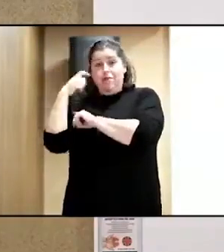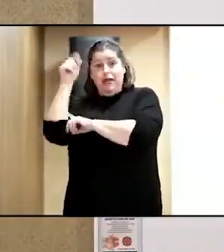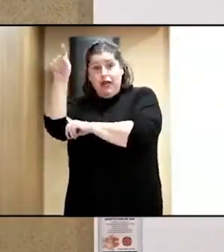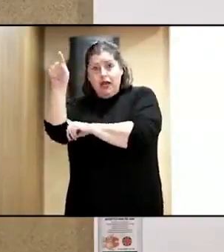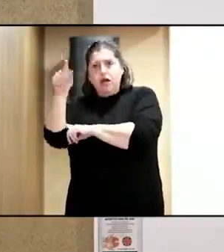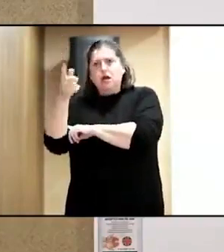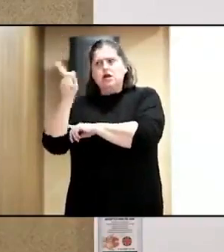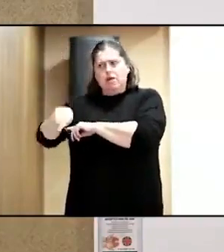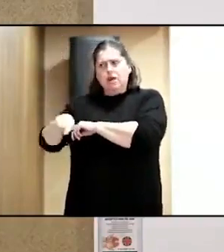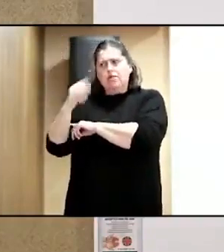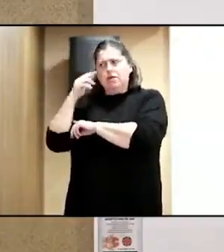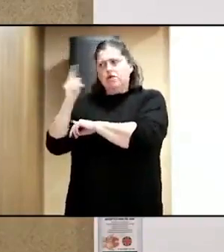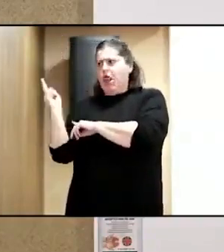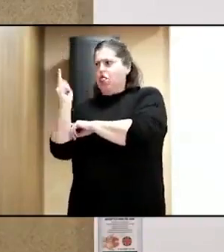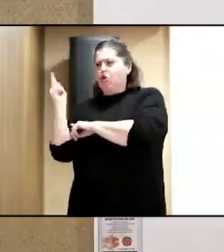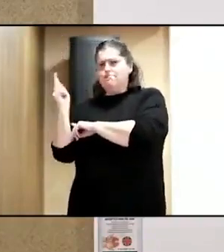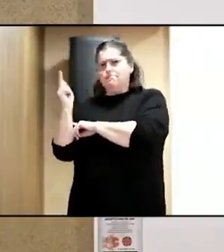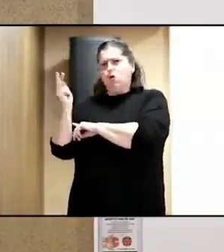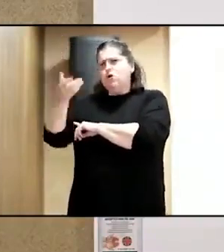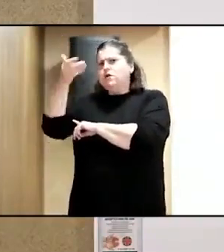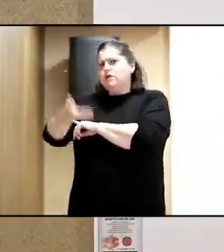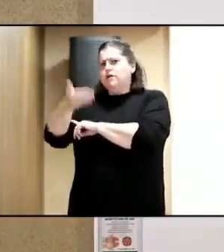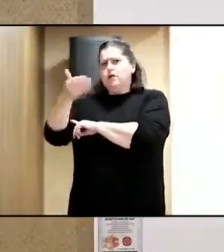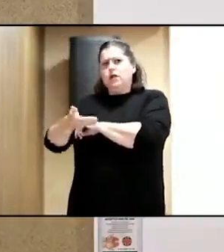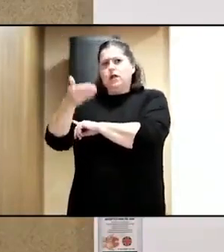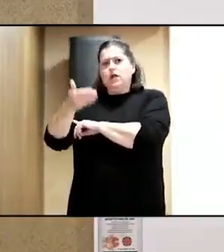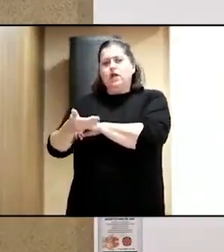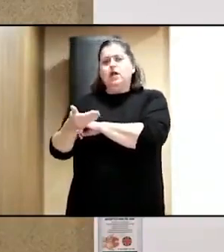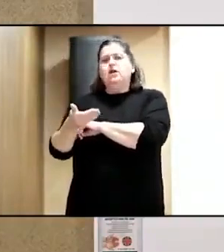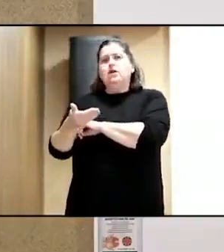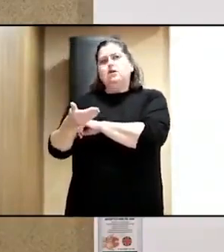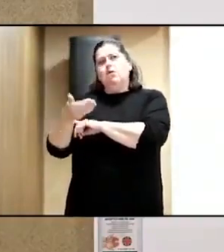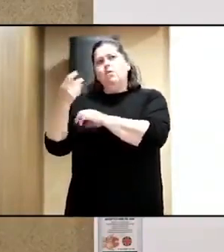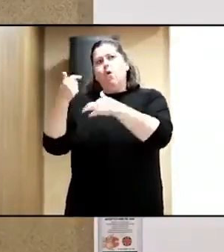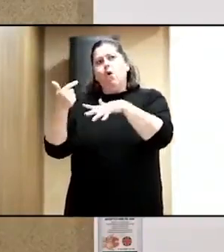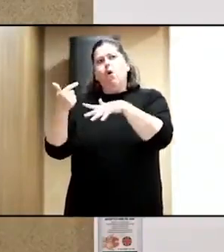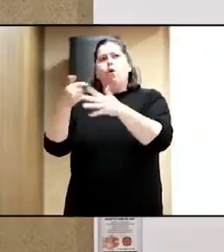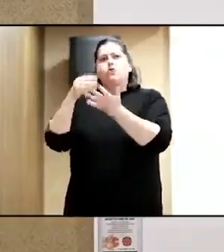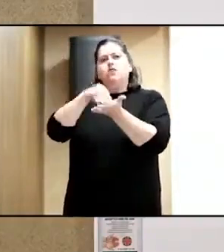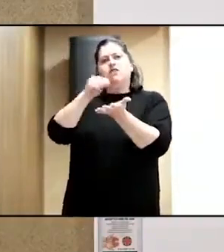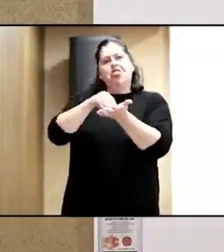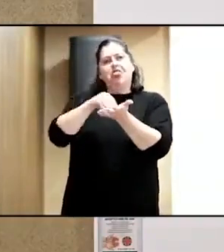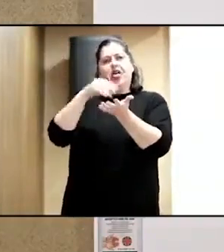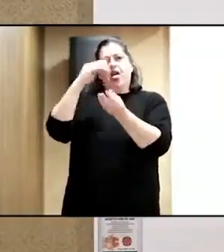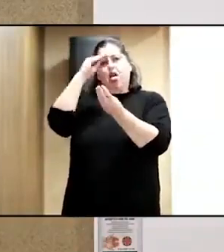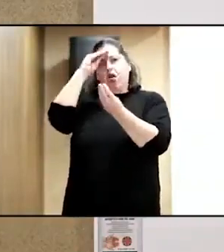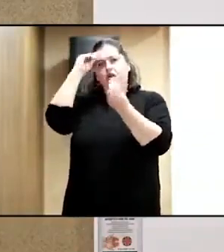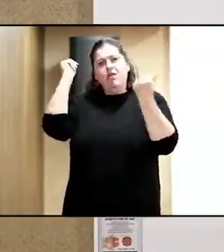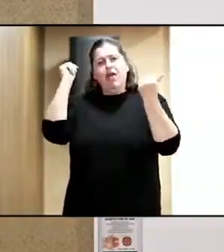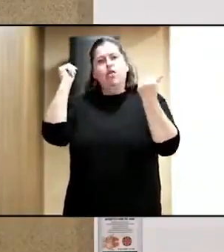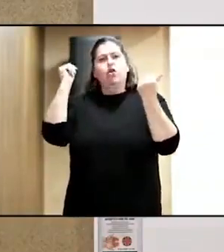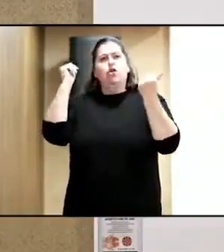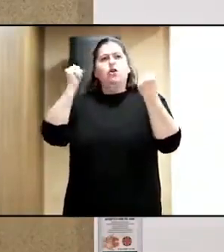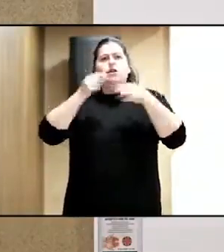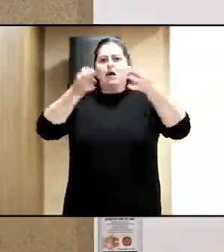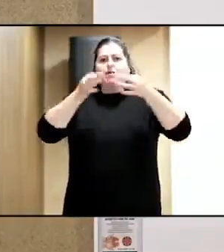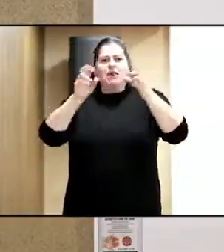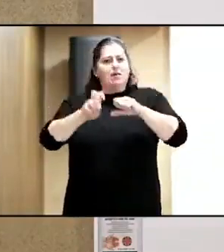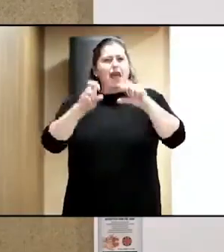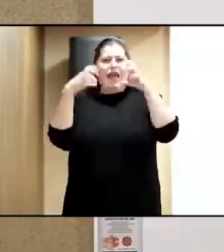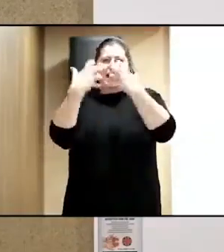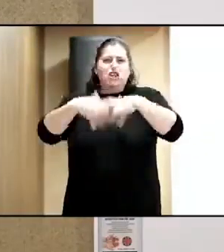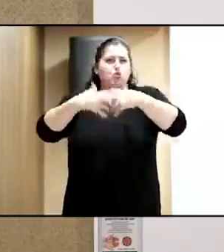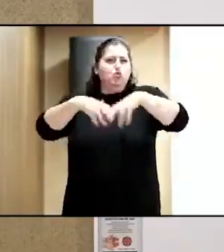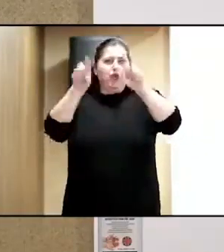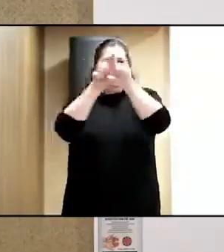importante consideramos y que tan olvidados a veces quedan, y sobre todo en la industria musical,